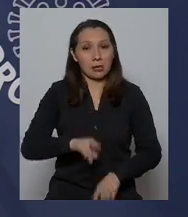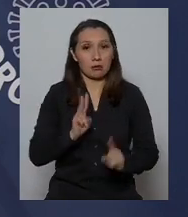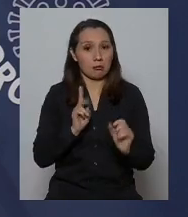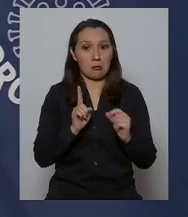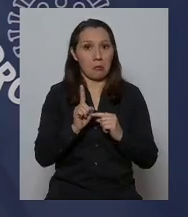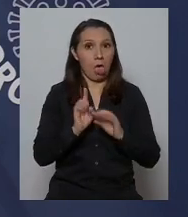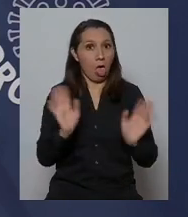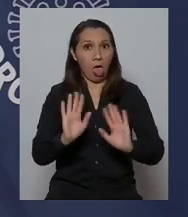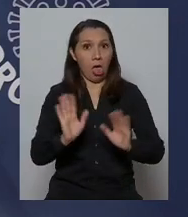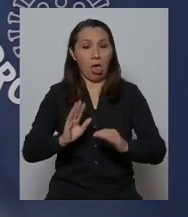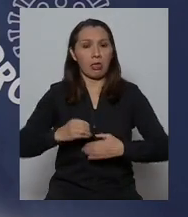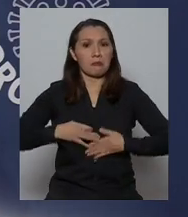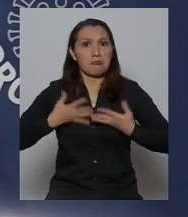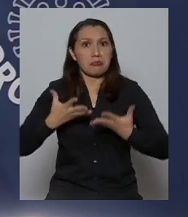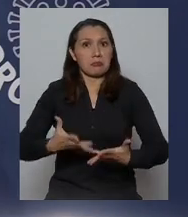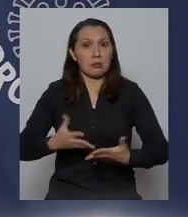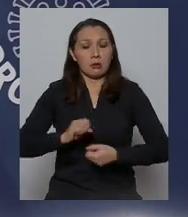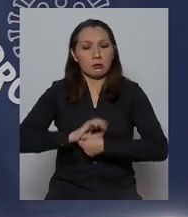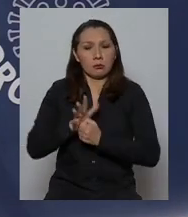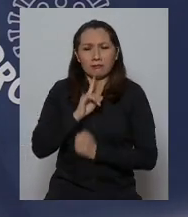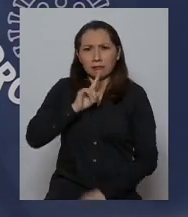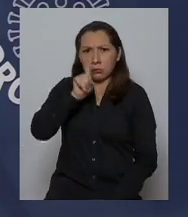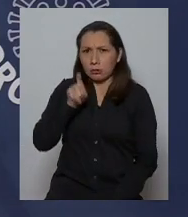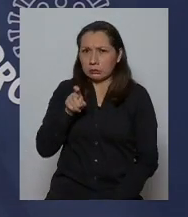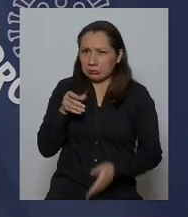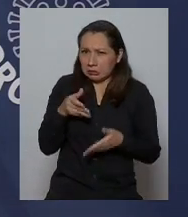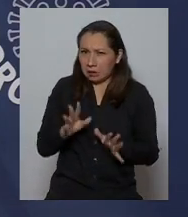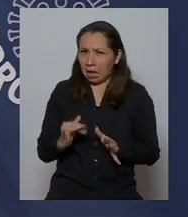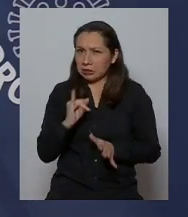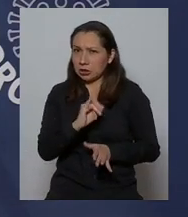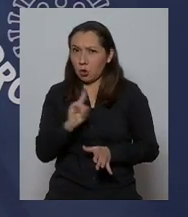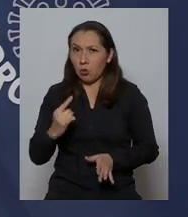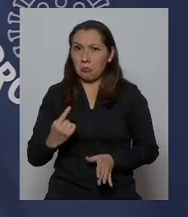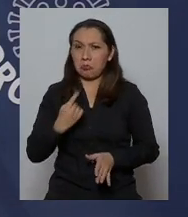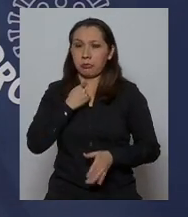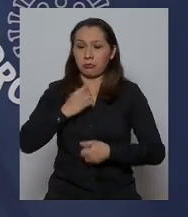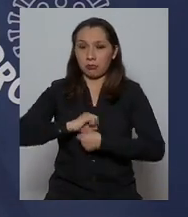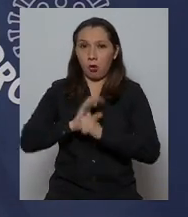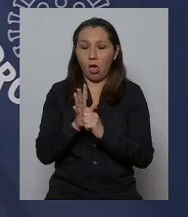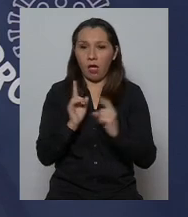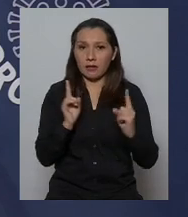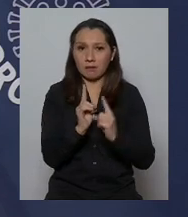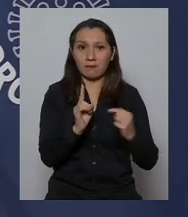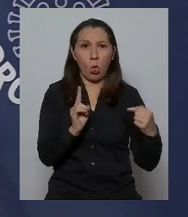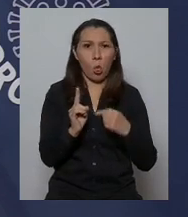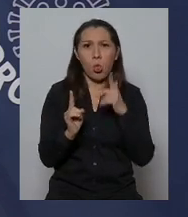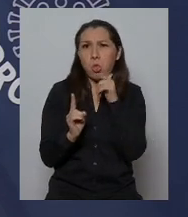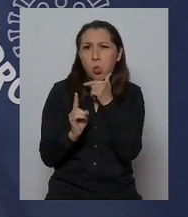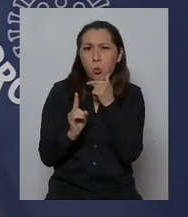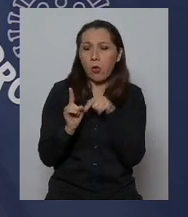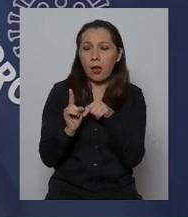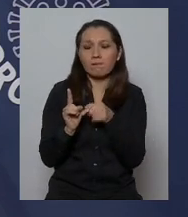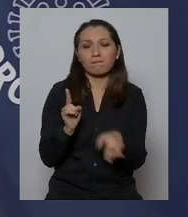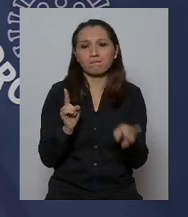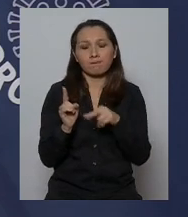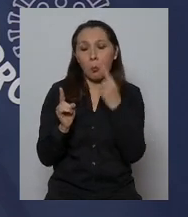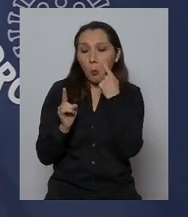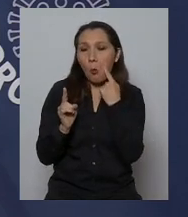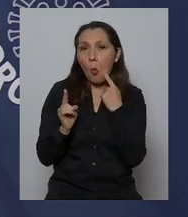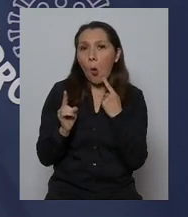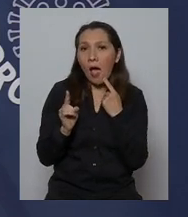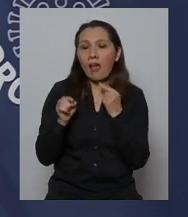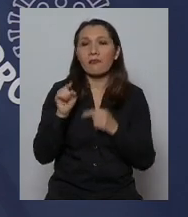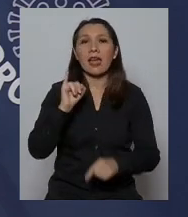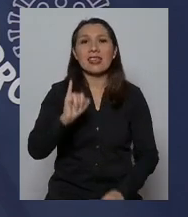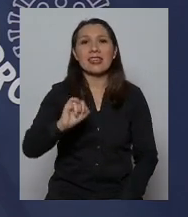que no desarrolló síntoma, y que tenemos la pregunta, ¿se habrá infectado o no se habrá infectado? Se le va a hacer un examen de